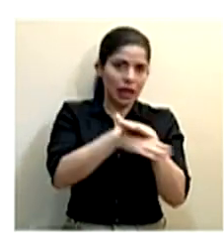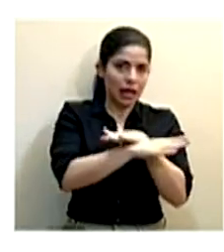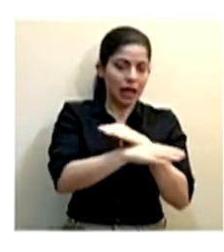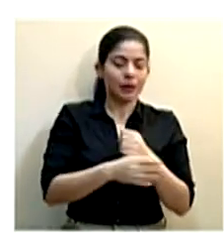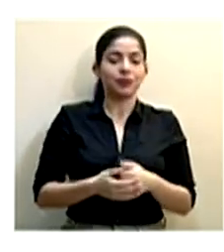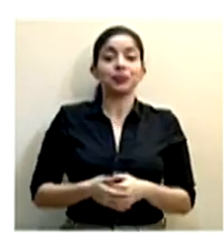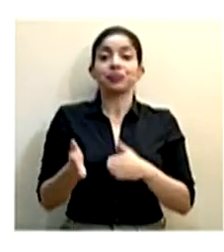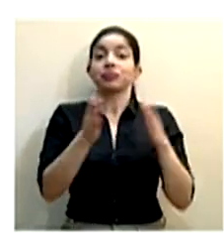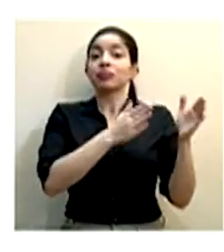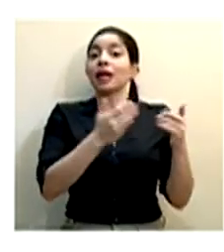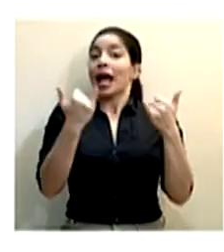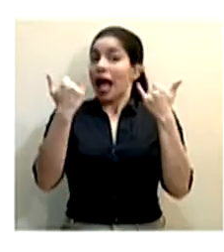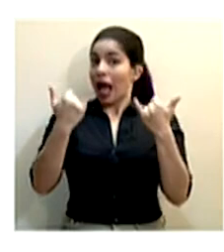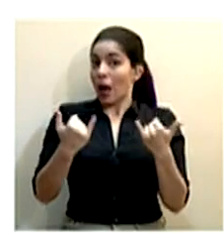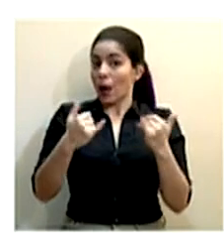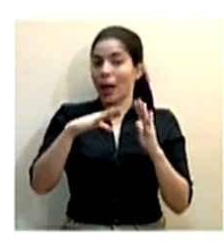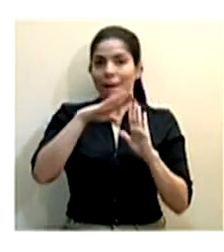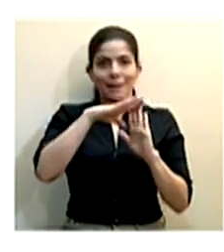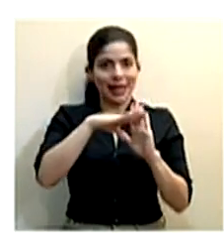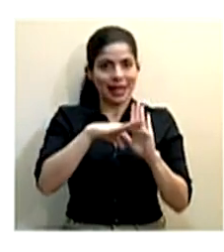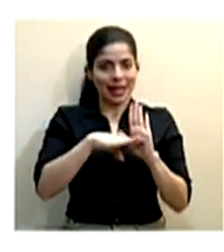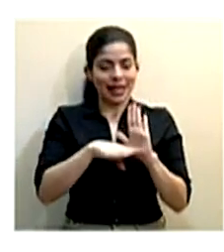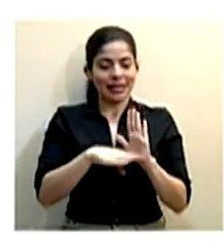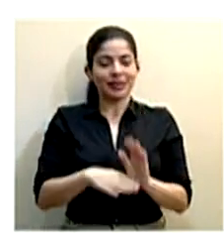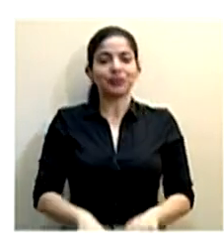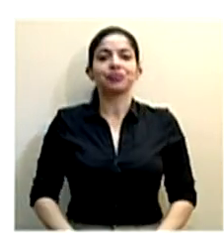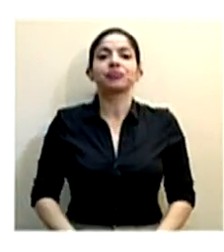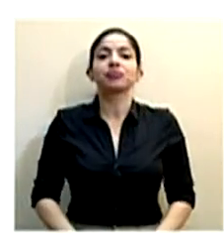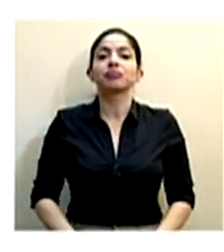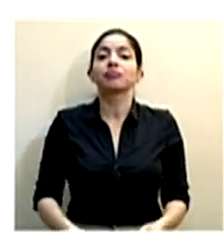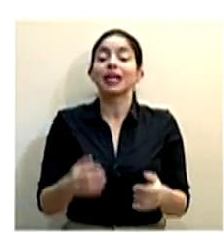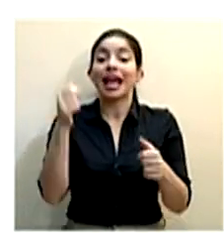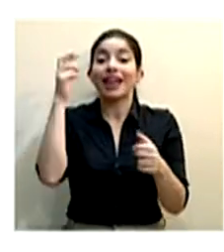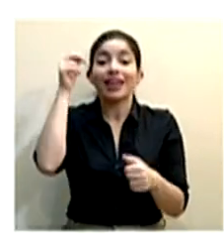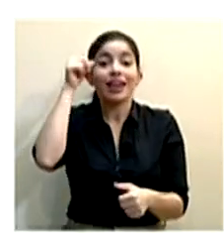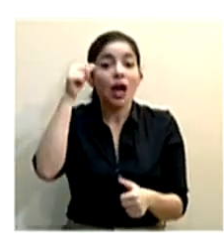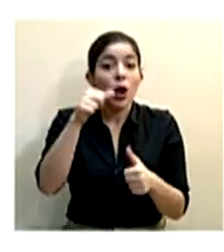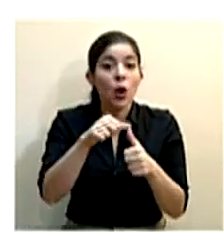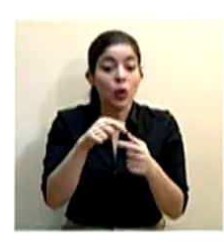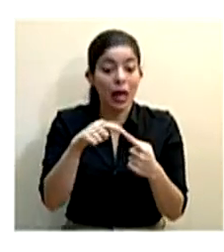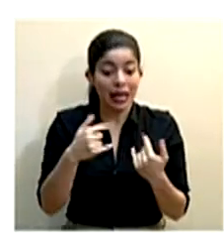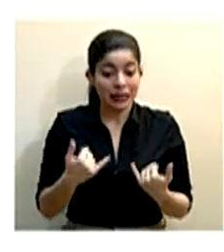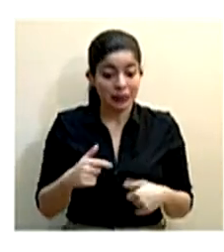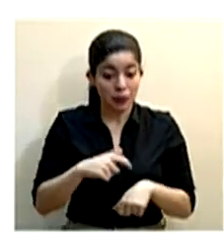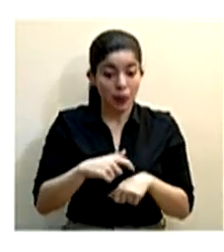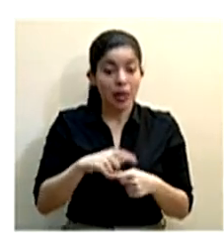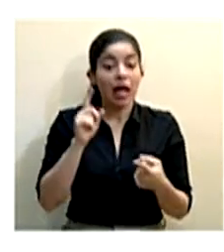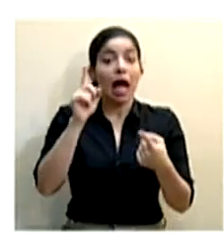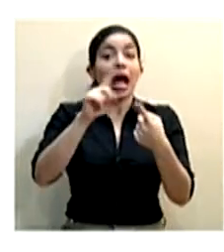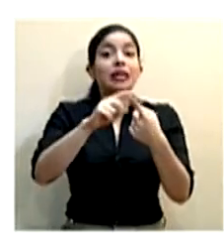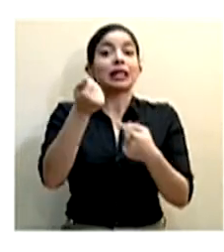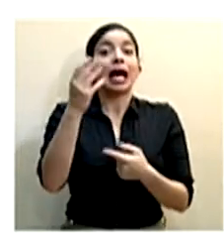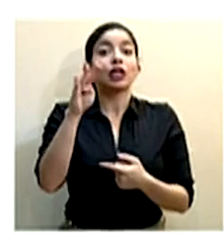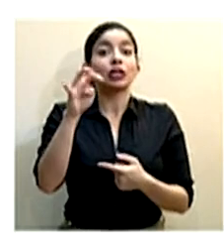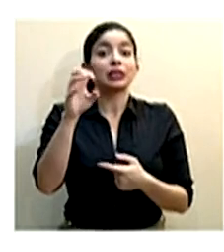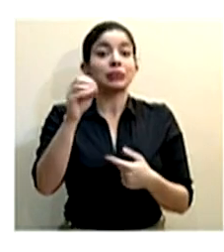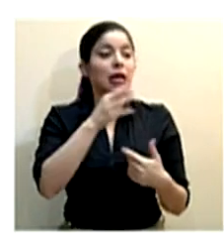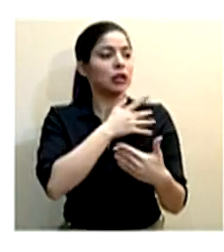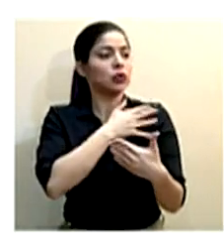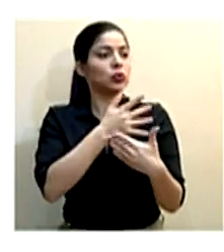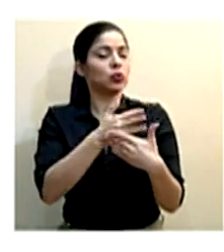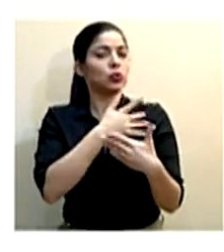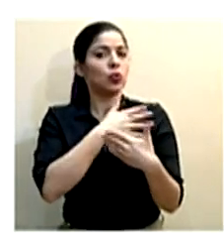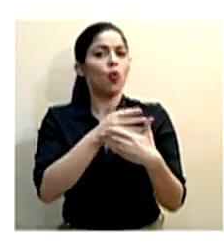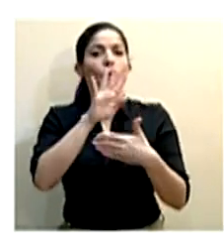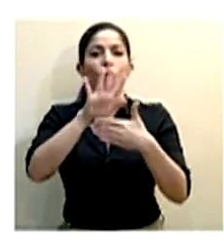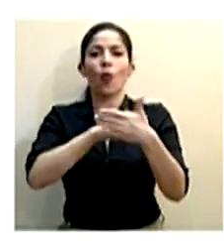Ahora sí, entramos en las medidas. Recordemos que hasta el momento y hasta el 14 de mayo inclusive, hemos mantenido un horario